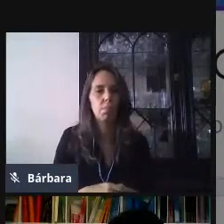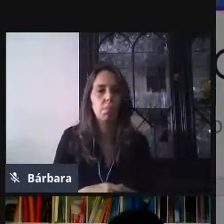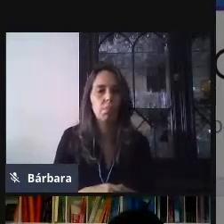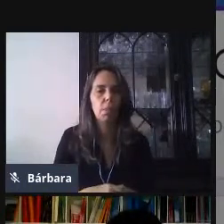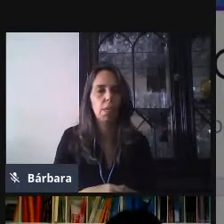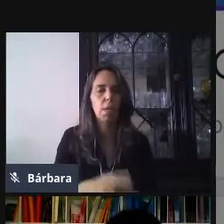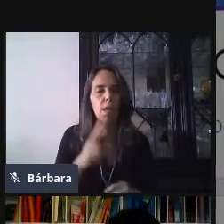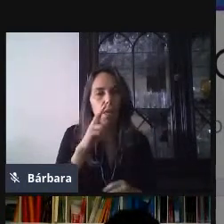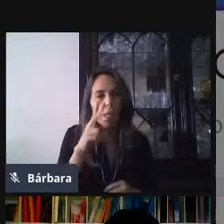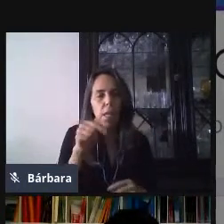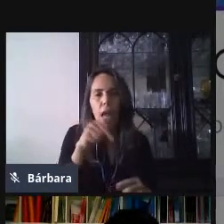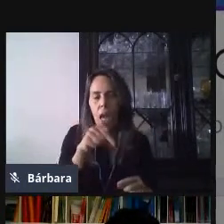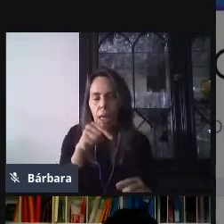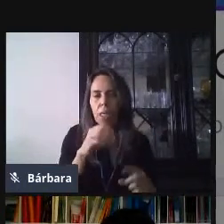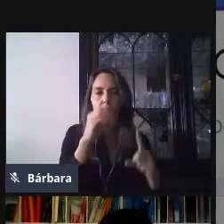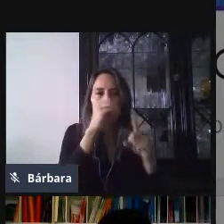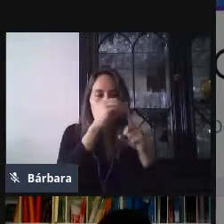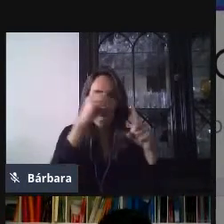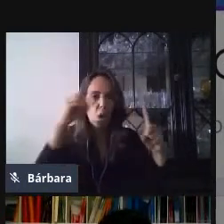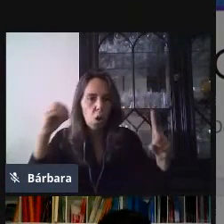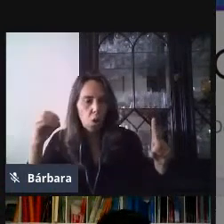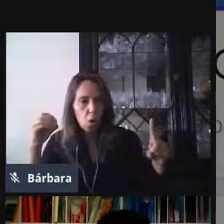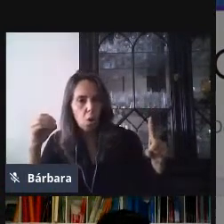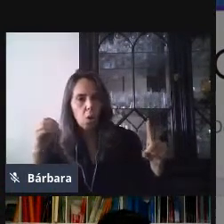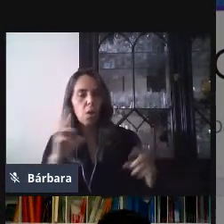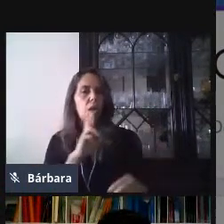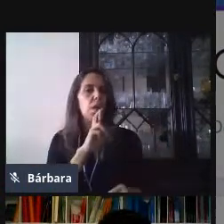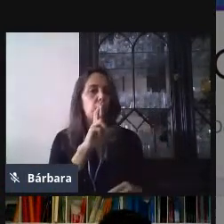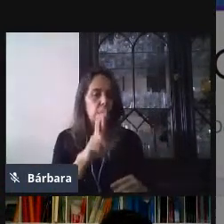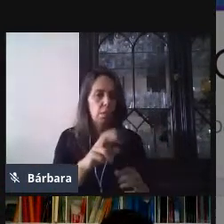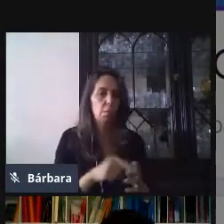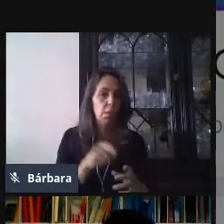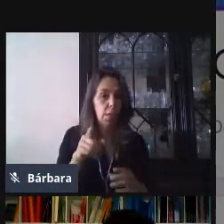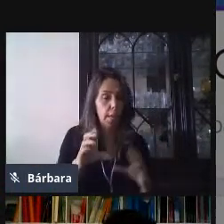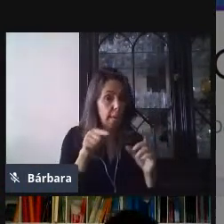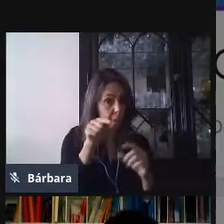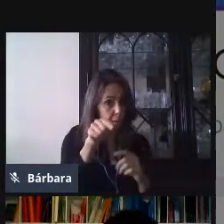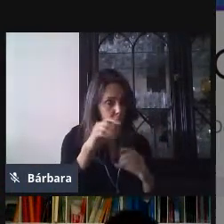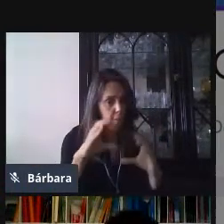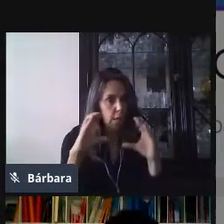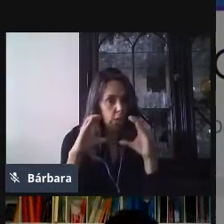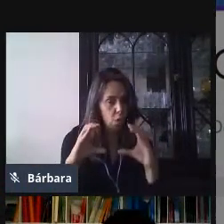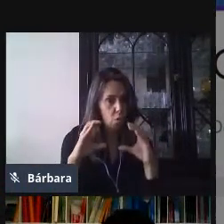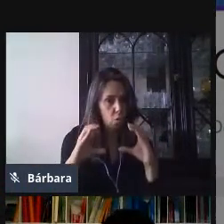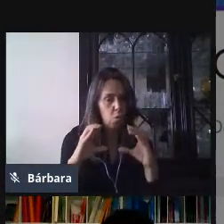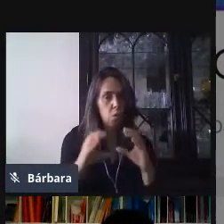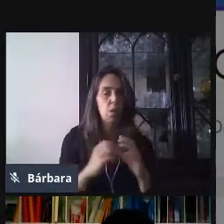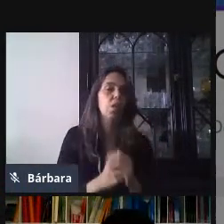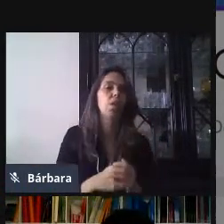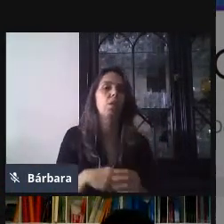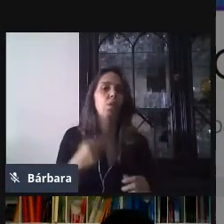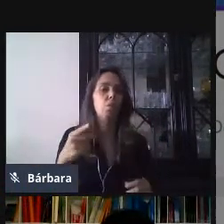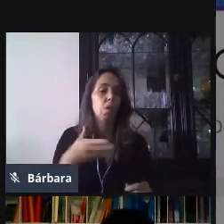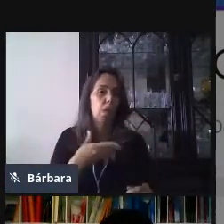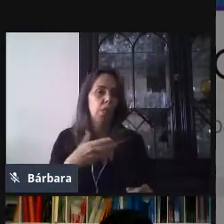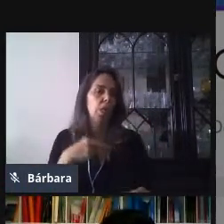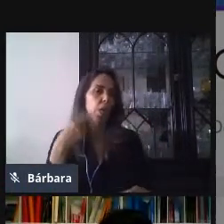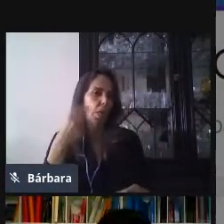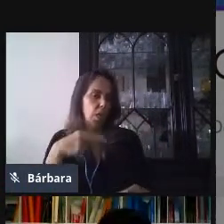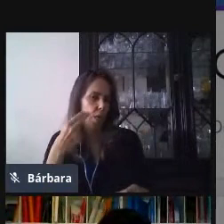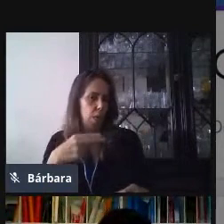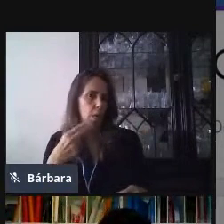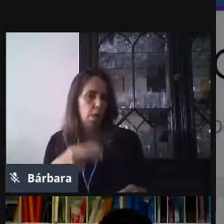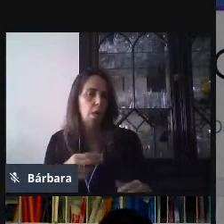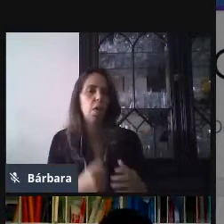ordenadas de forma distinta. Esto no solamente hay que tener cuidado, porque si tenemos un campo de nombre y de dirección, pues quizá en algunos